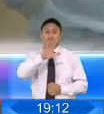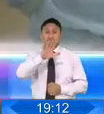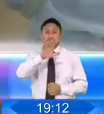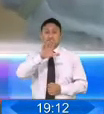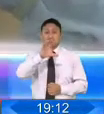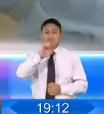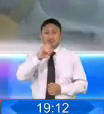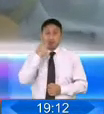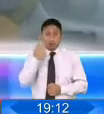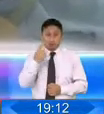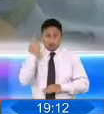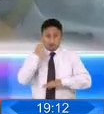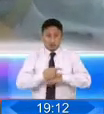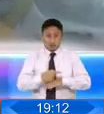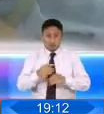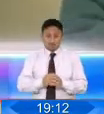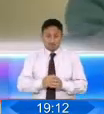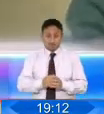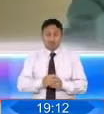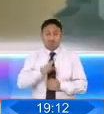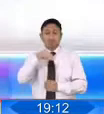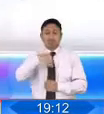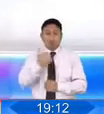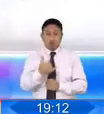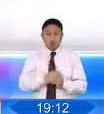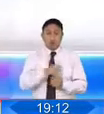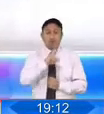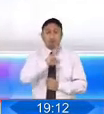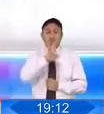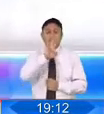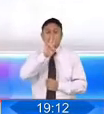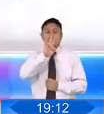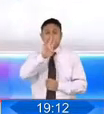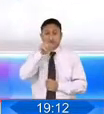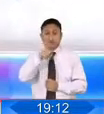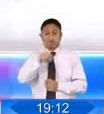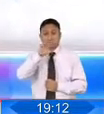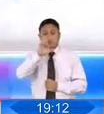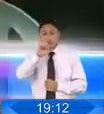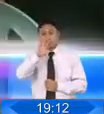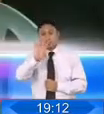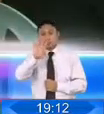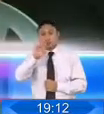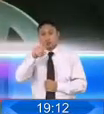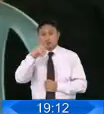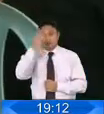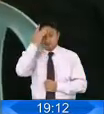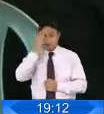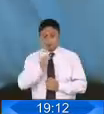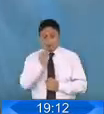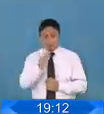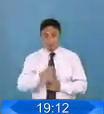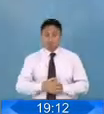realizan. Hasta este martes, Quito registra 27.104 casos positivos de COVID-19.